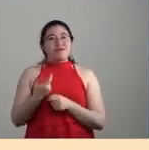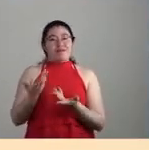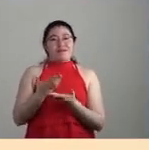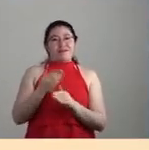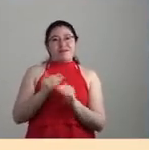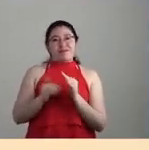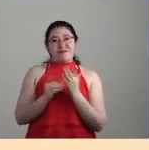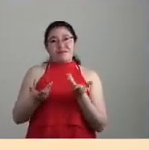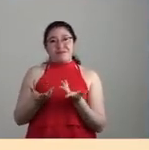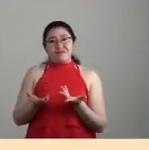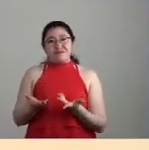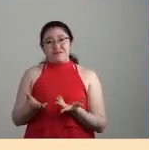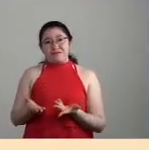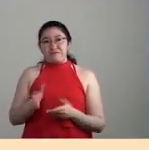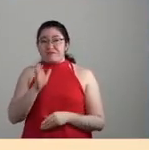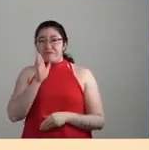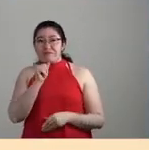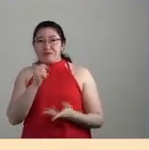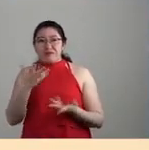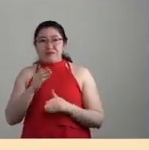muchas veces no tienen ningún control.